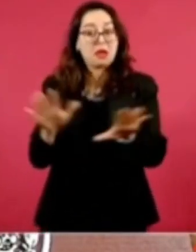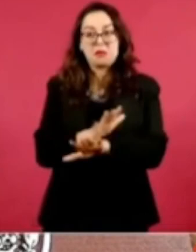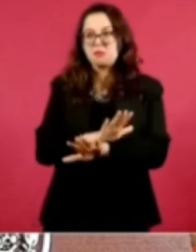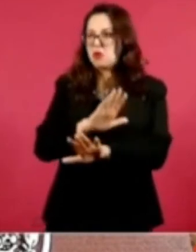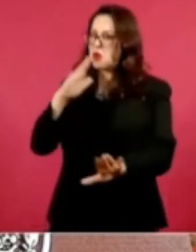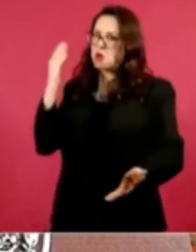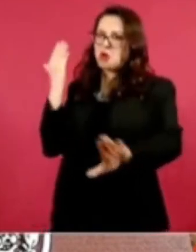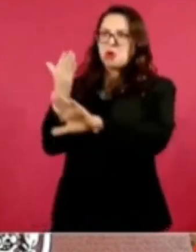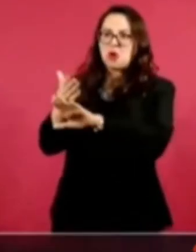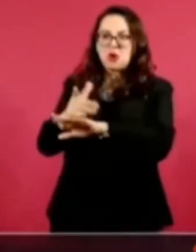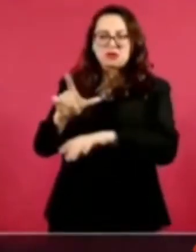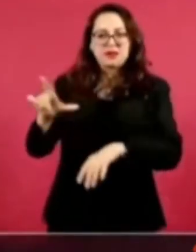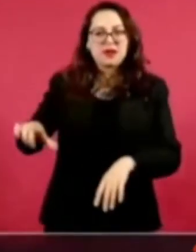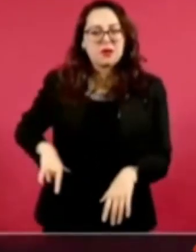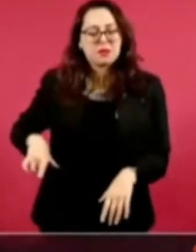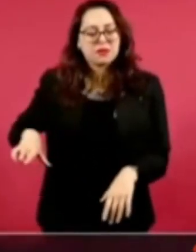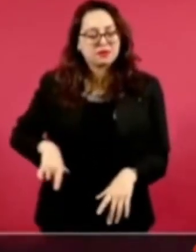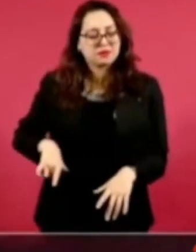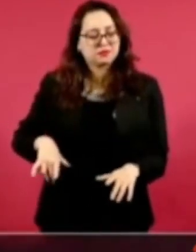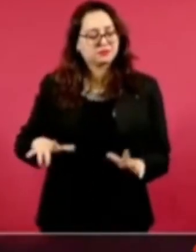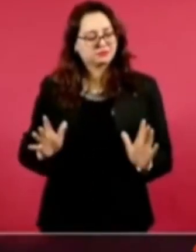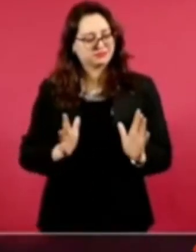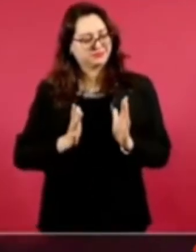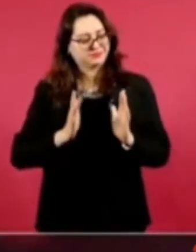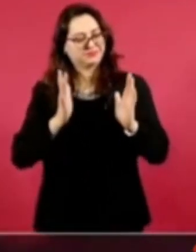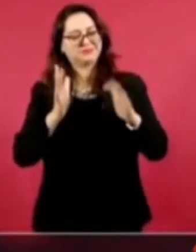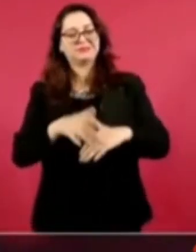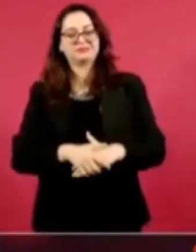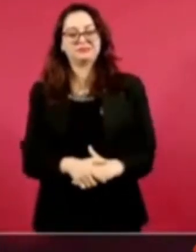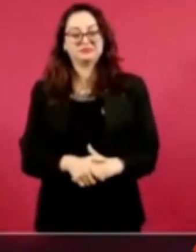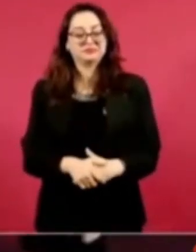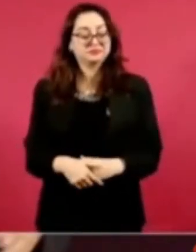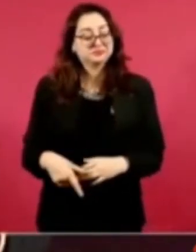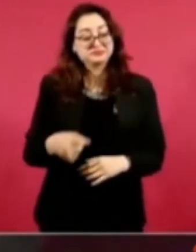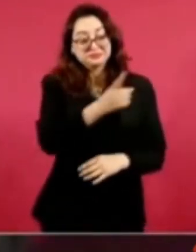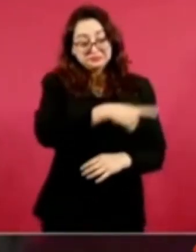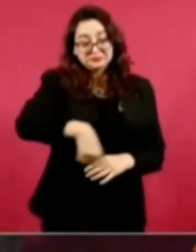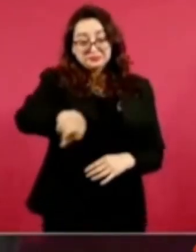Lo que nunca habían hecho en su vida.